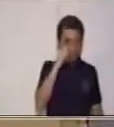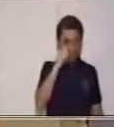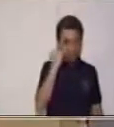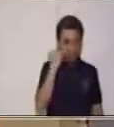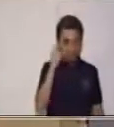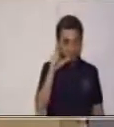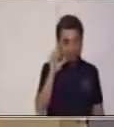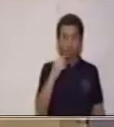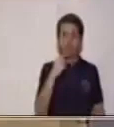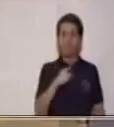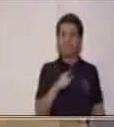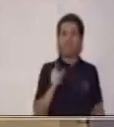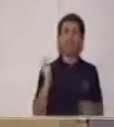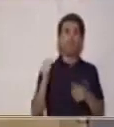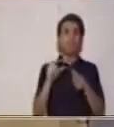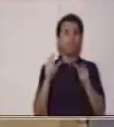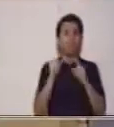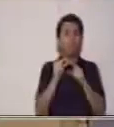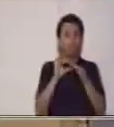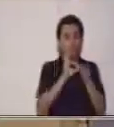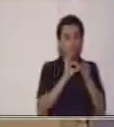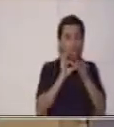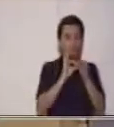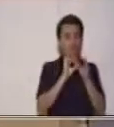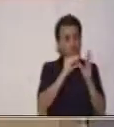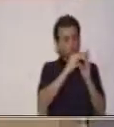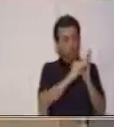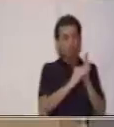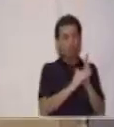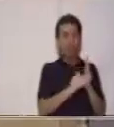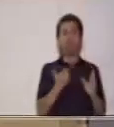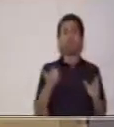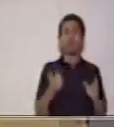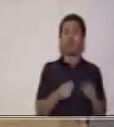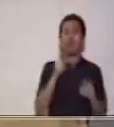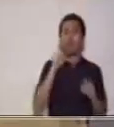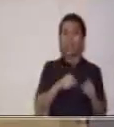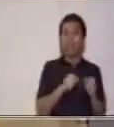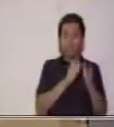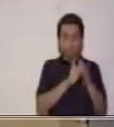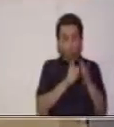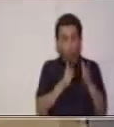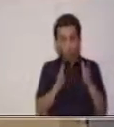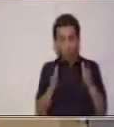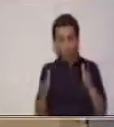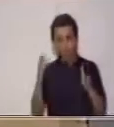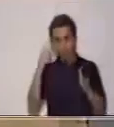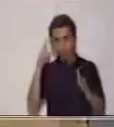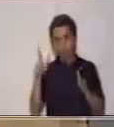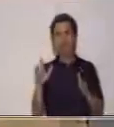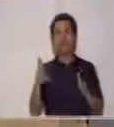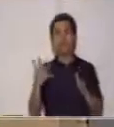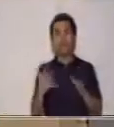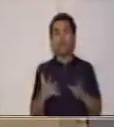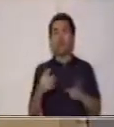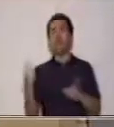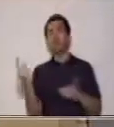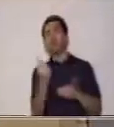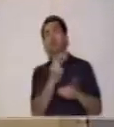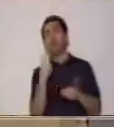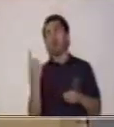textual, es que dentro de los textos debe de existir un orden para que no esté todo